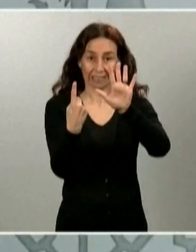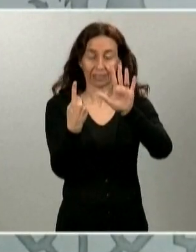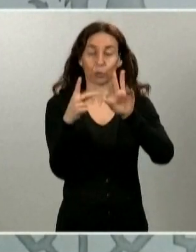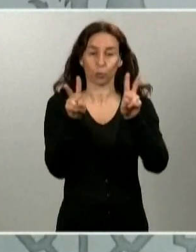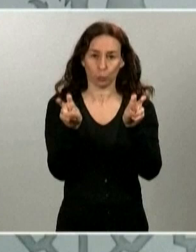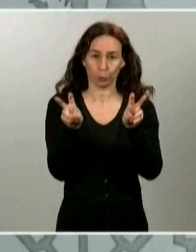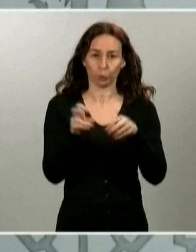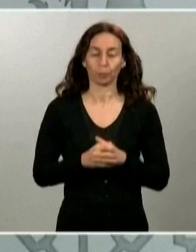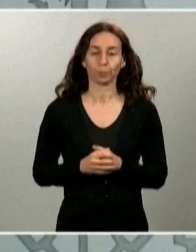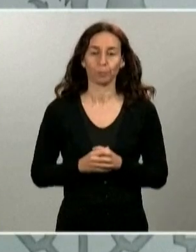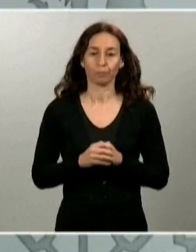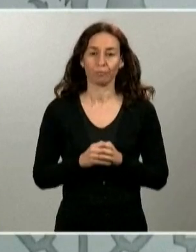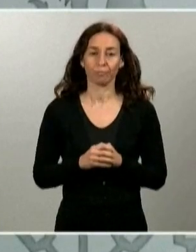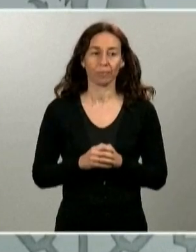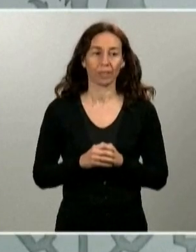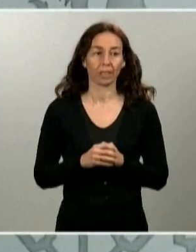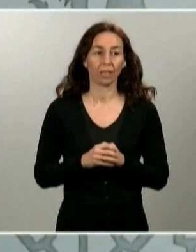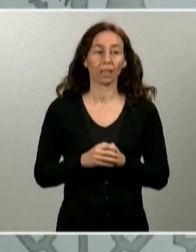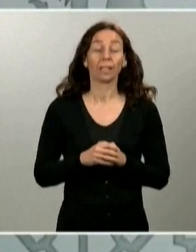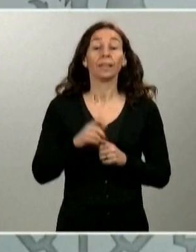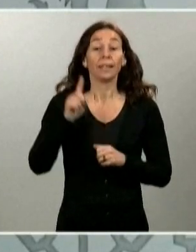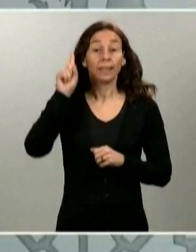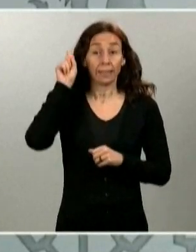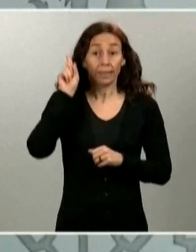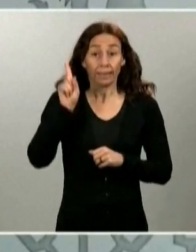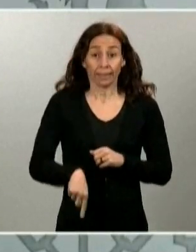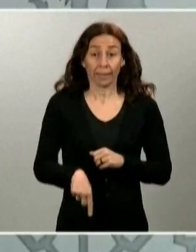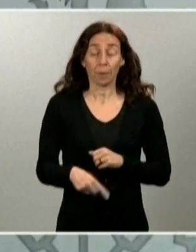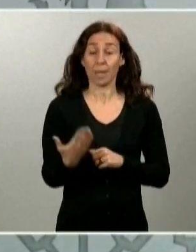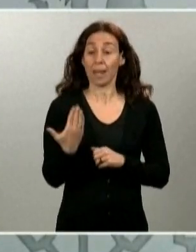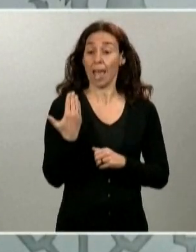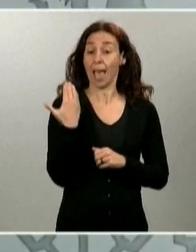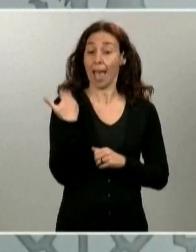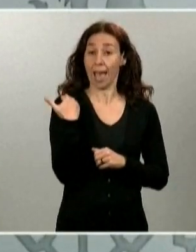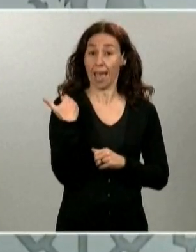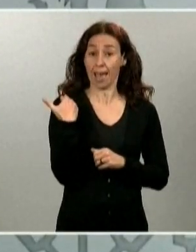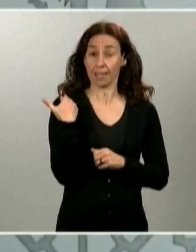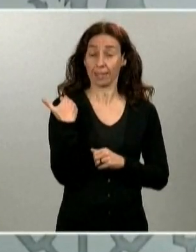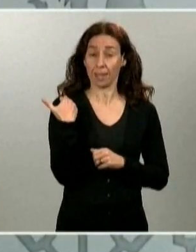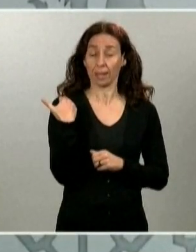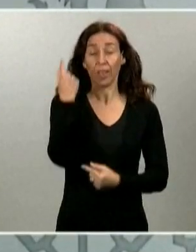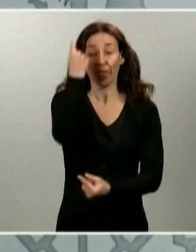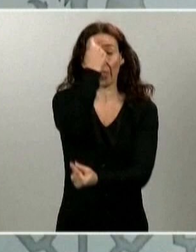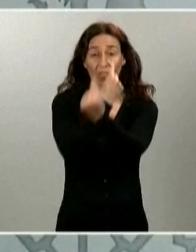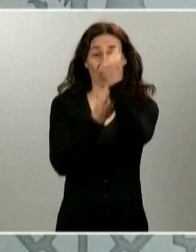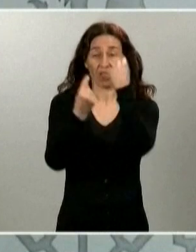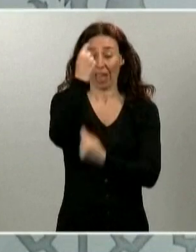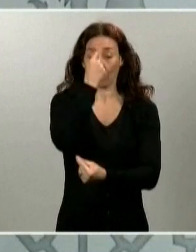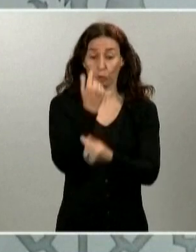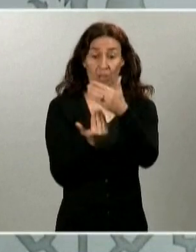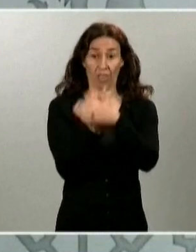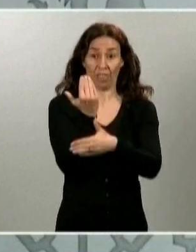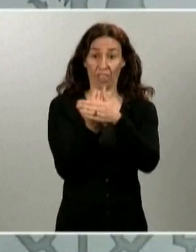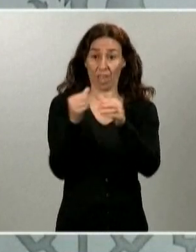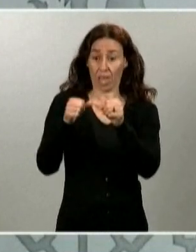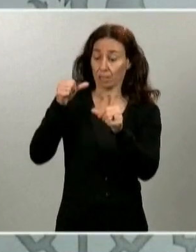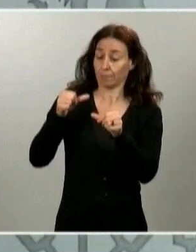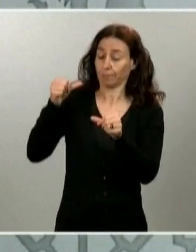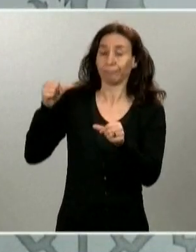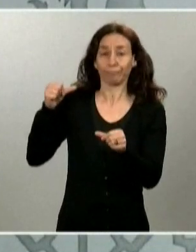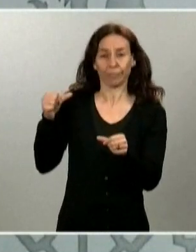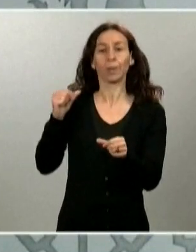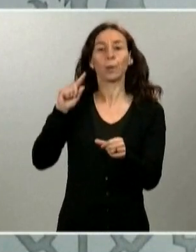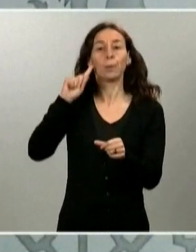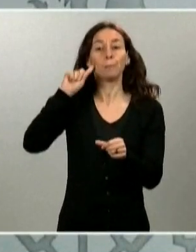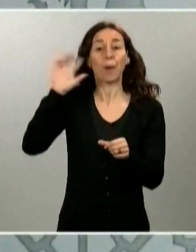Al igual que les comentaba ayer, en base a los datos de los últimos días, continuamos con una tendencia descendente